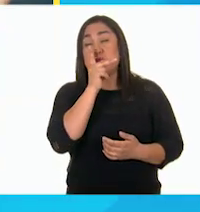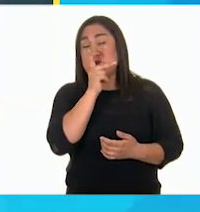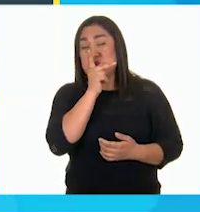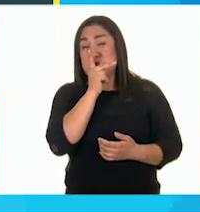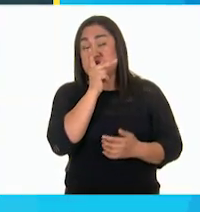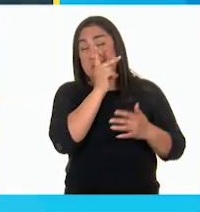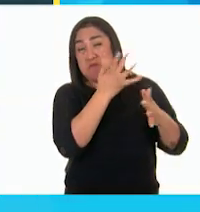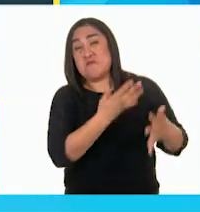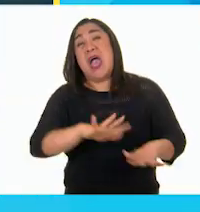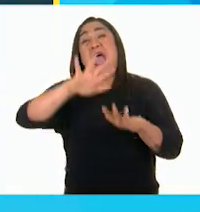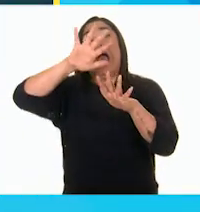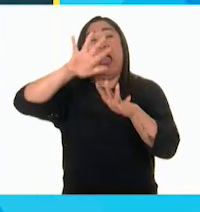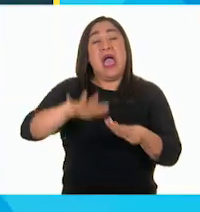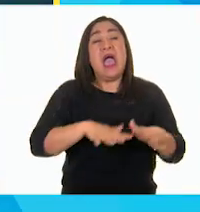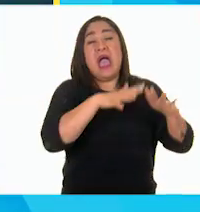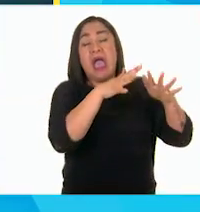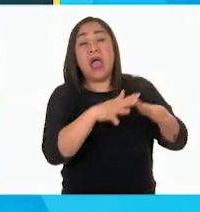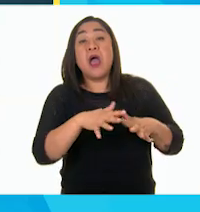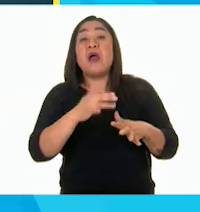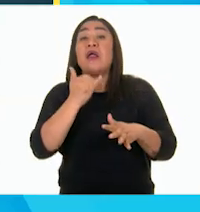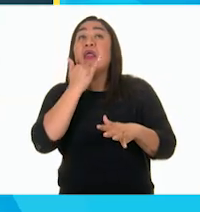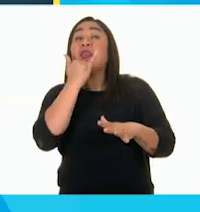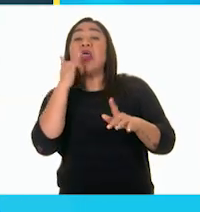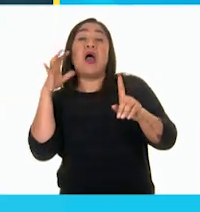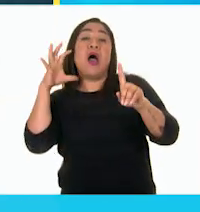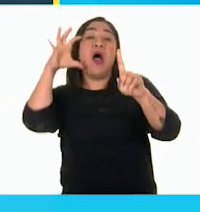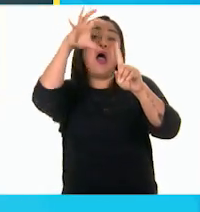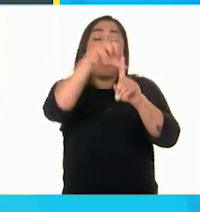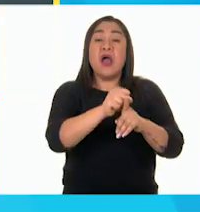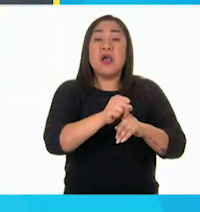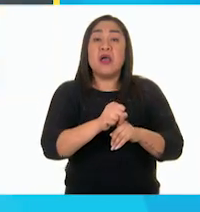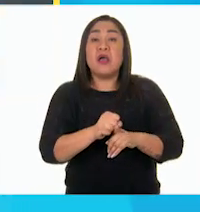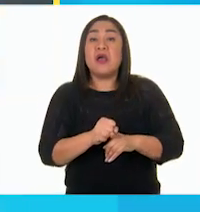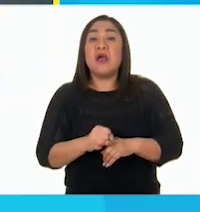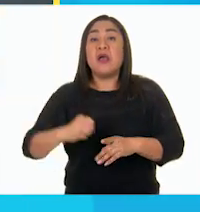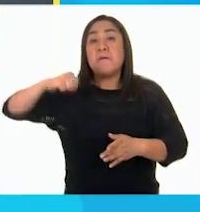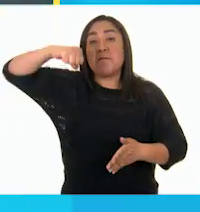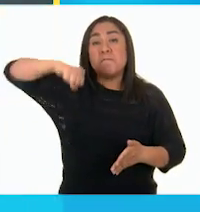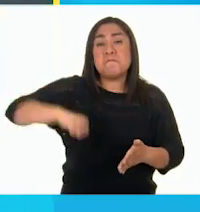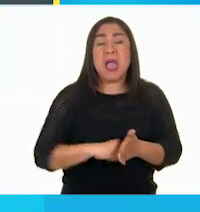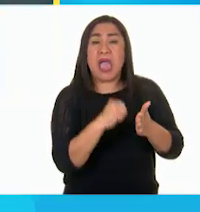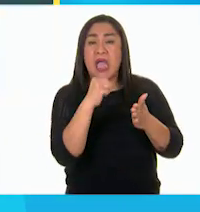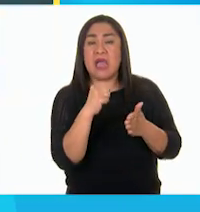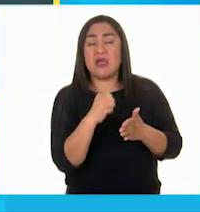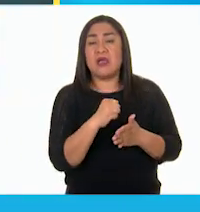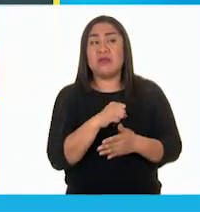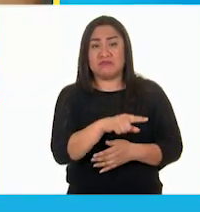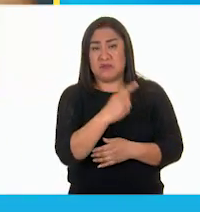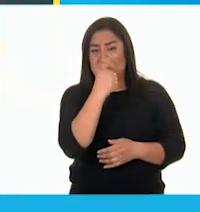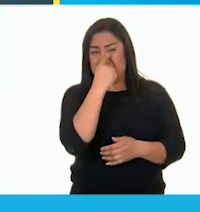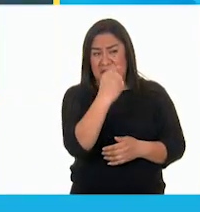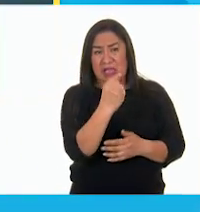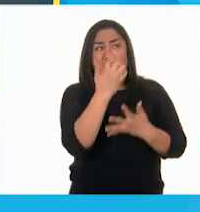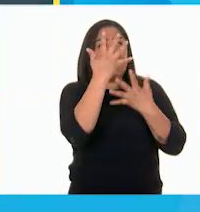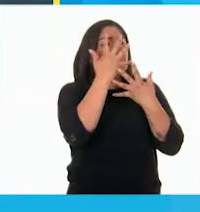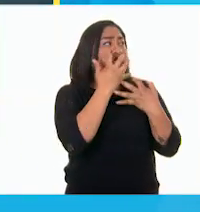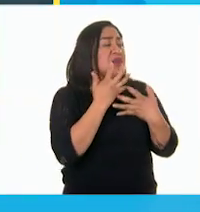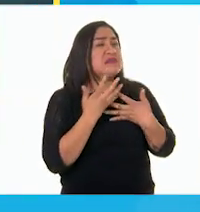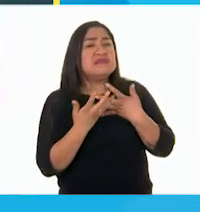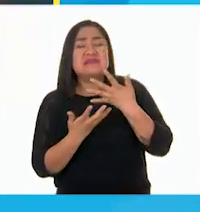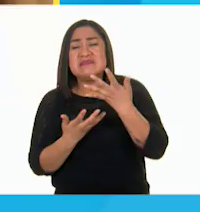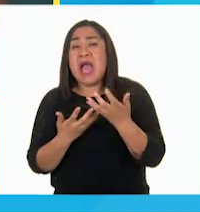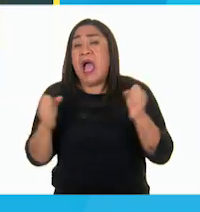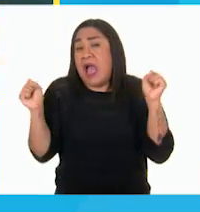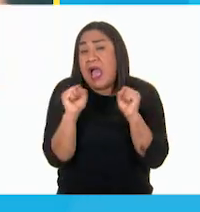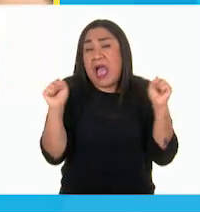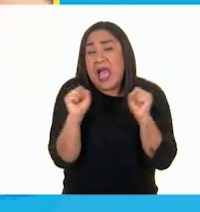se lo comió una ballena. Pinocho estaba muy triste. Salió corriendo con el